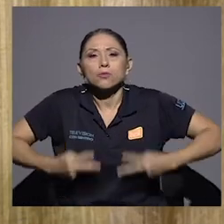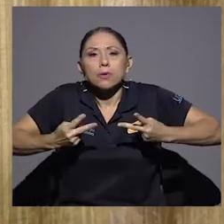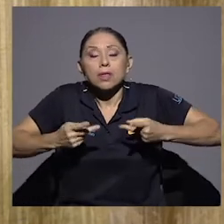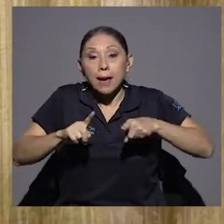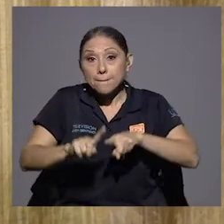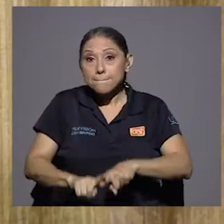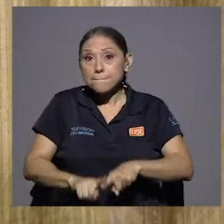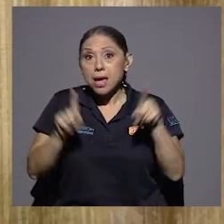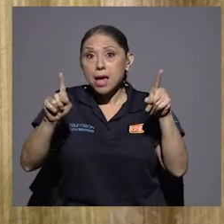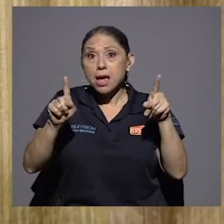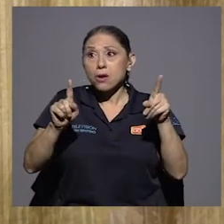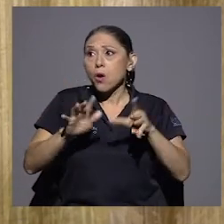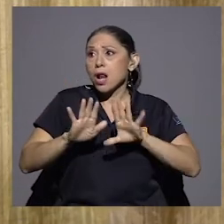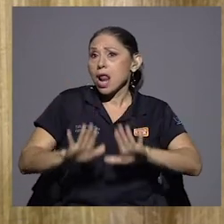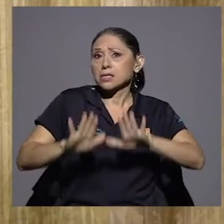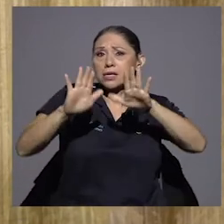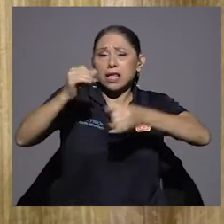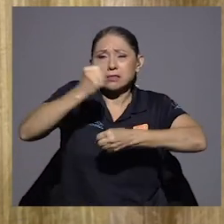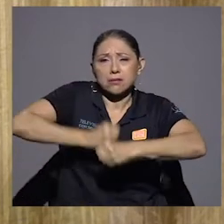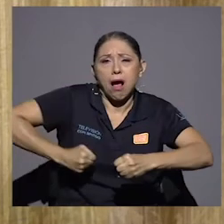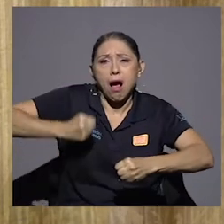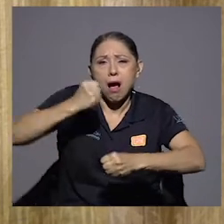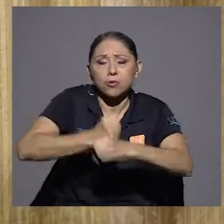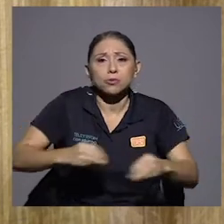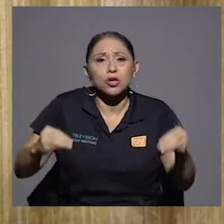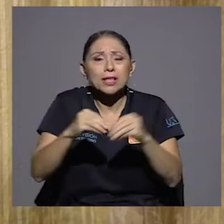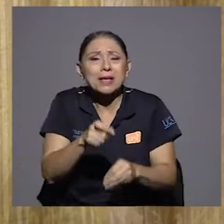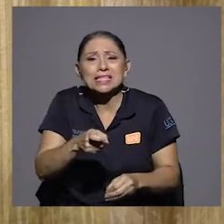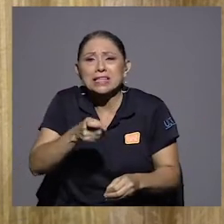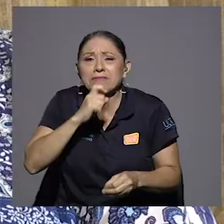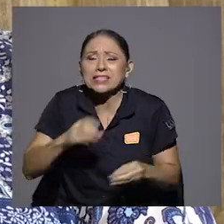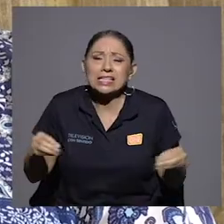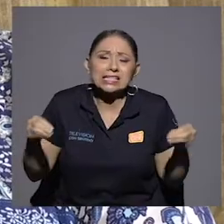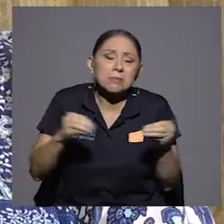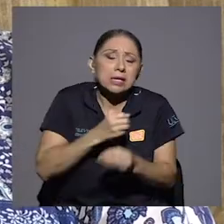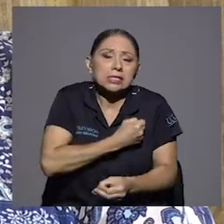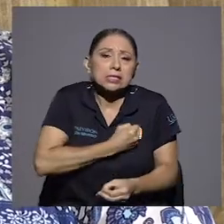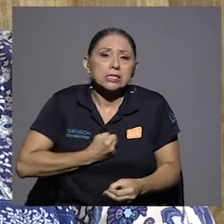causas son las más difíciles y las más sufridas.